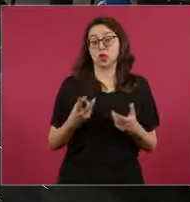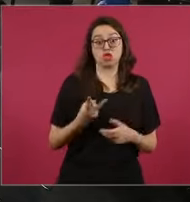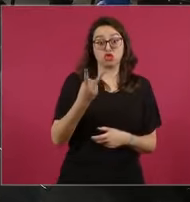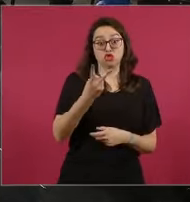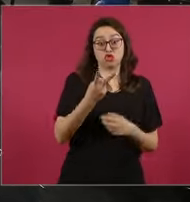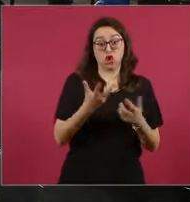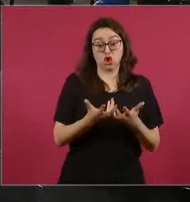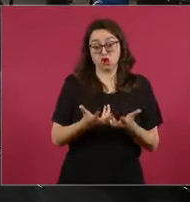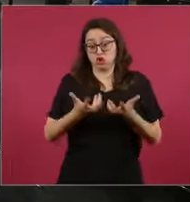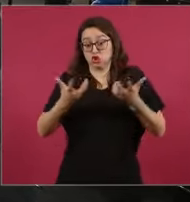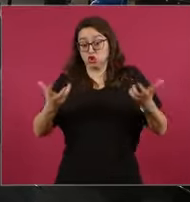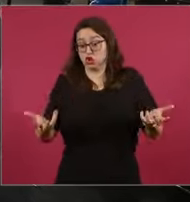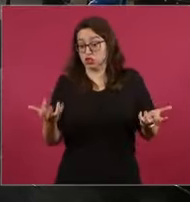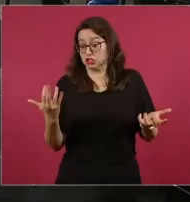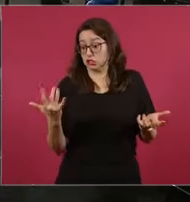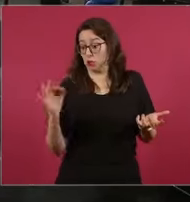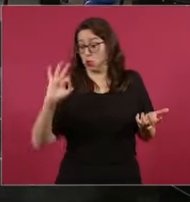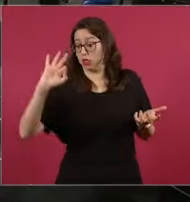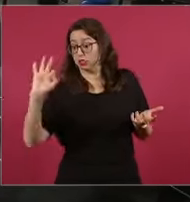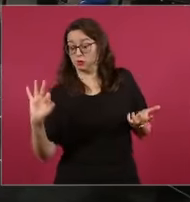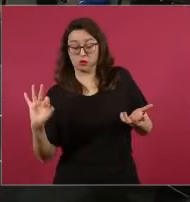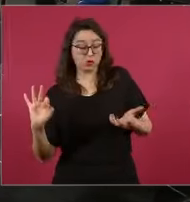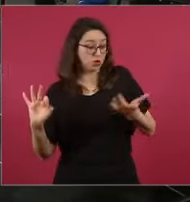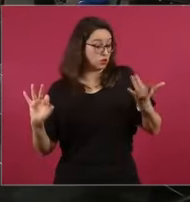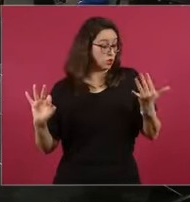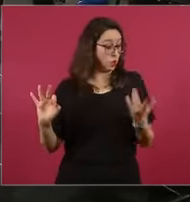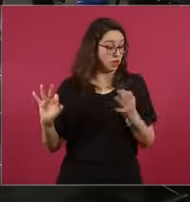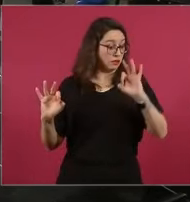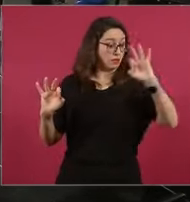porque la polarización es, entiendo,